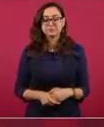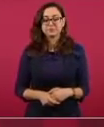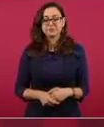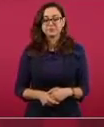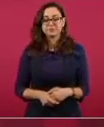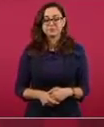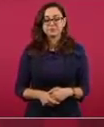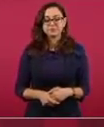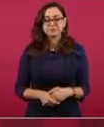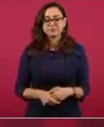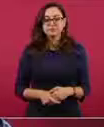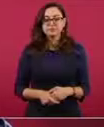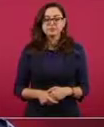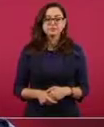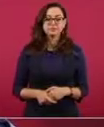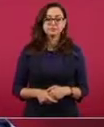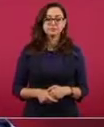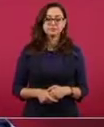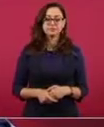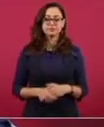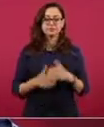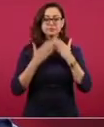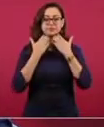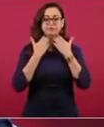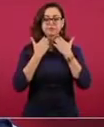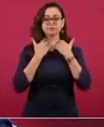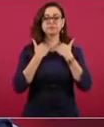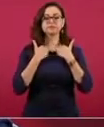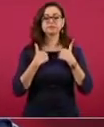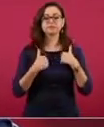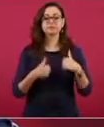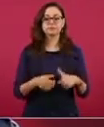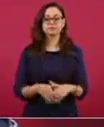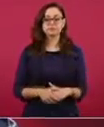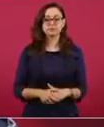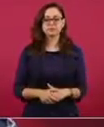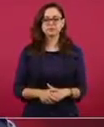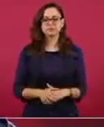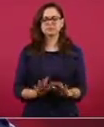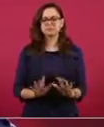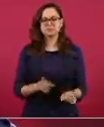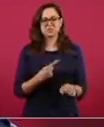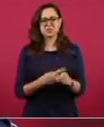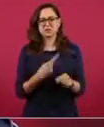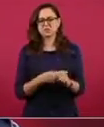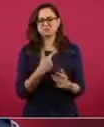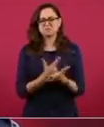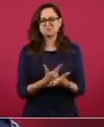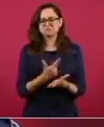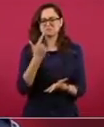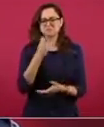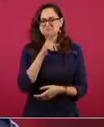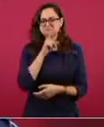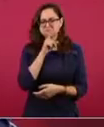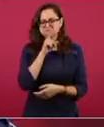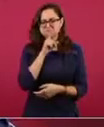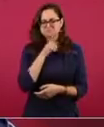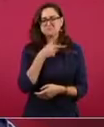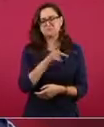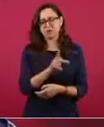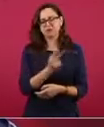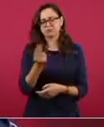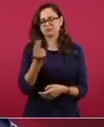Es un asunto al parecer no grave, pero tenía que